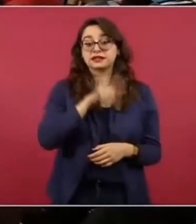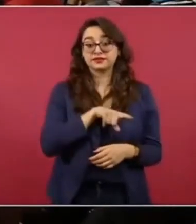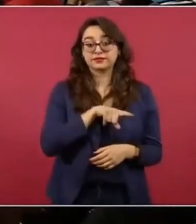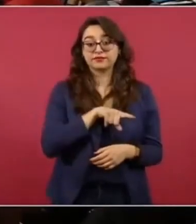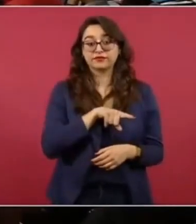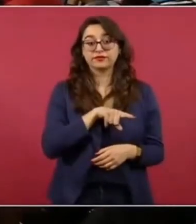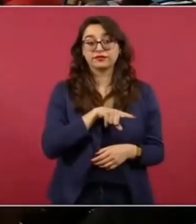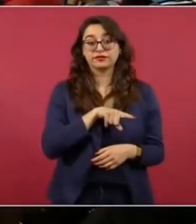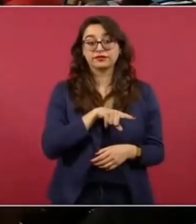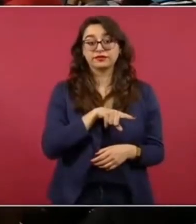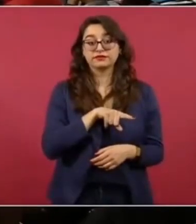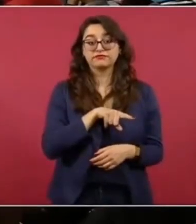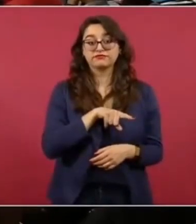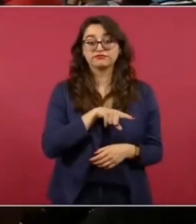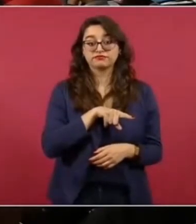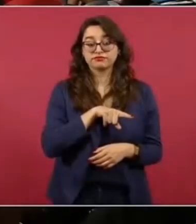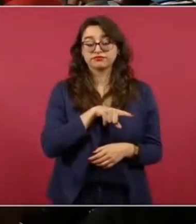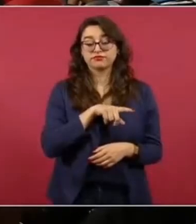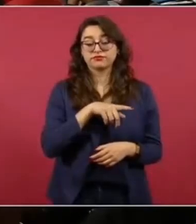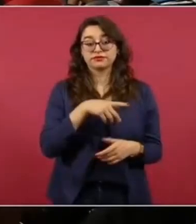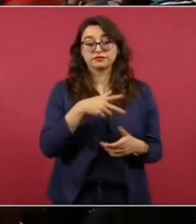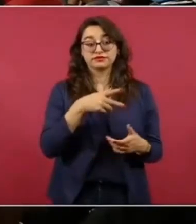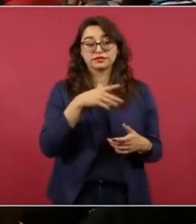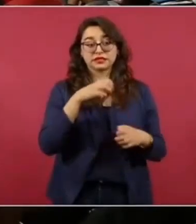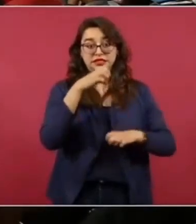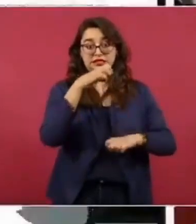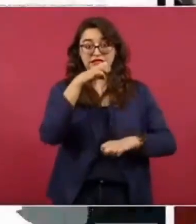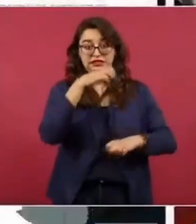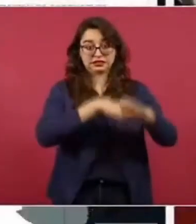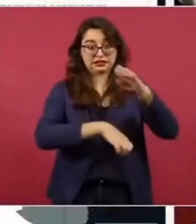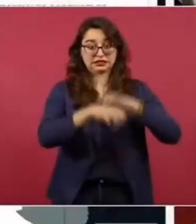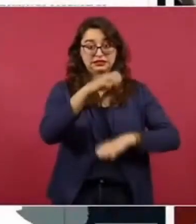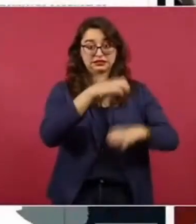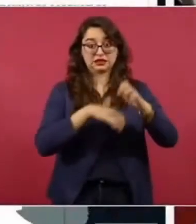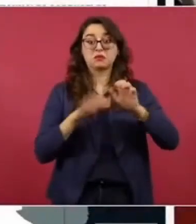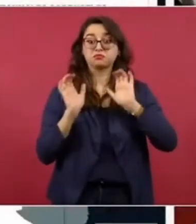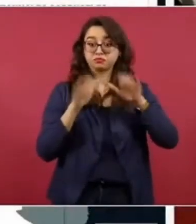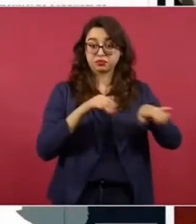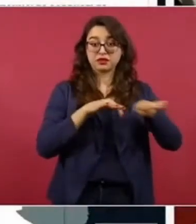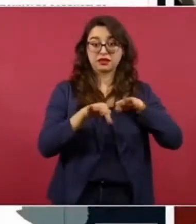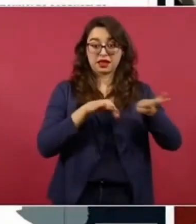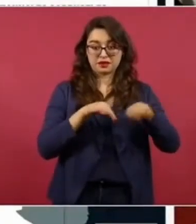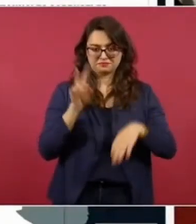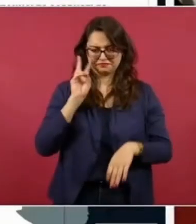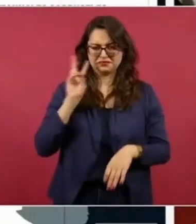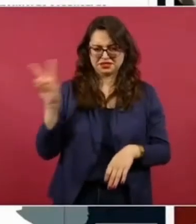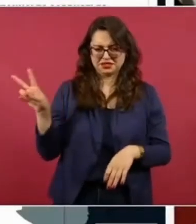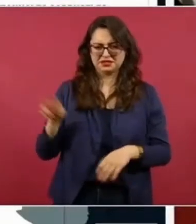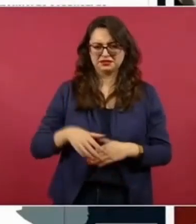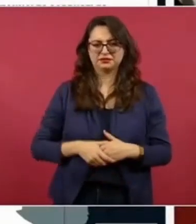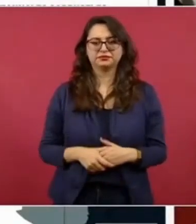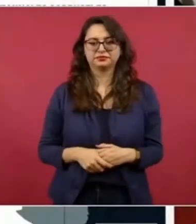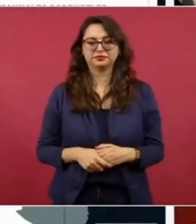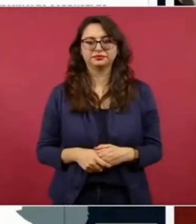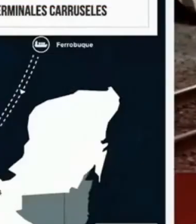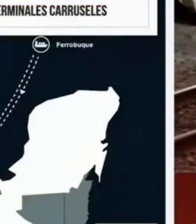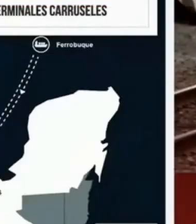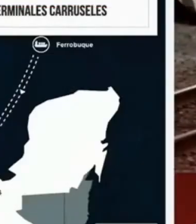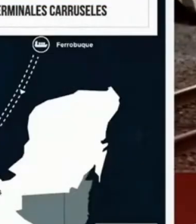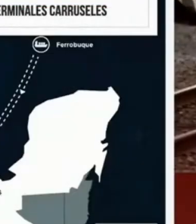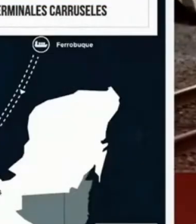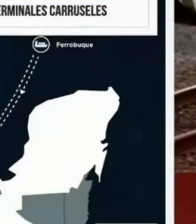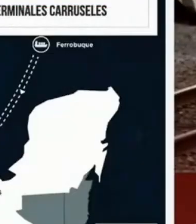va a trabajar. Se lo llevaron cuando terminó la